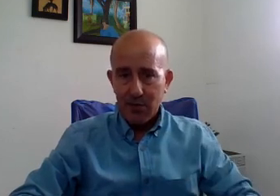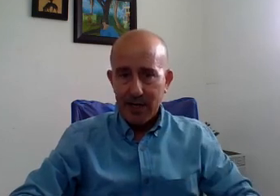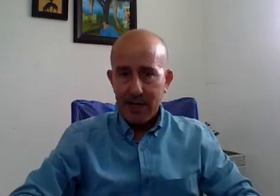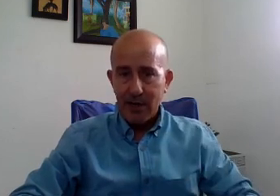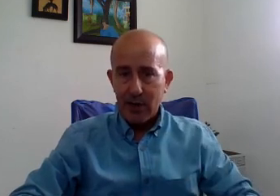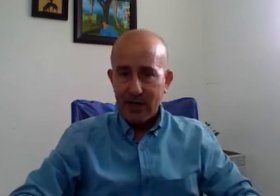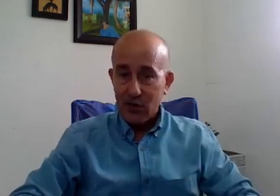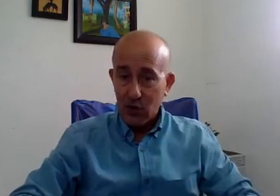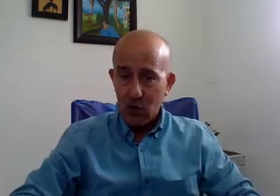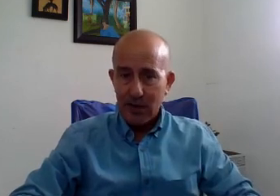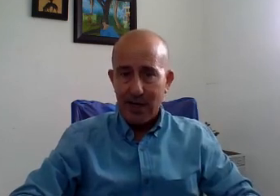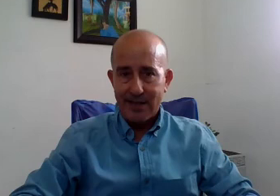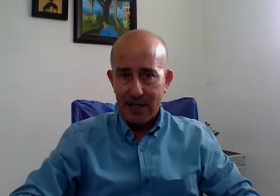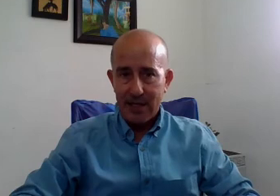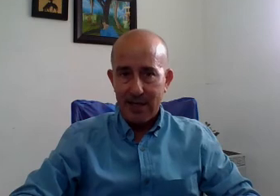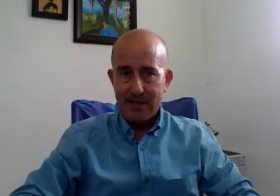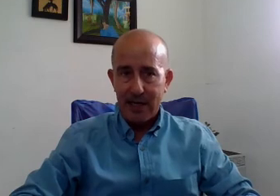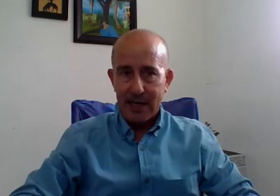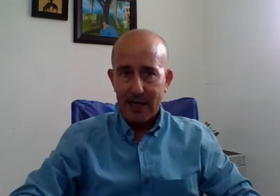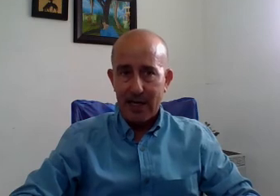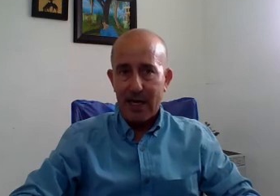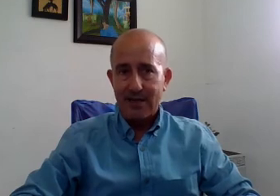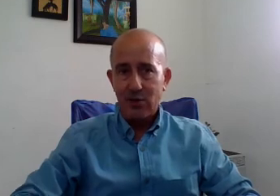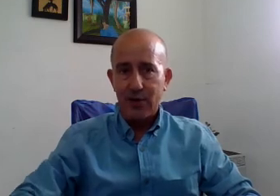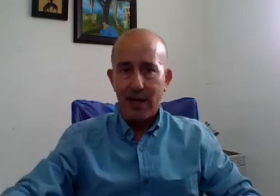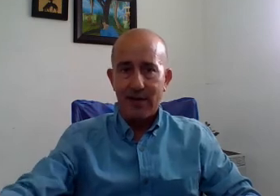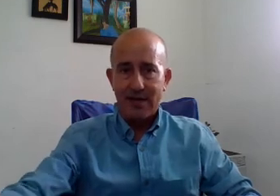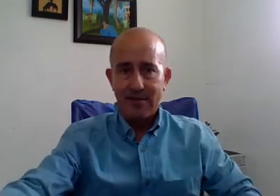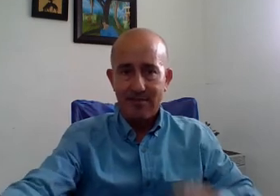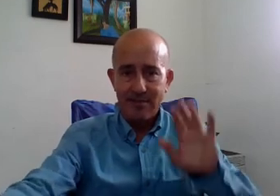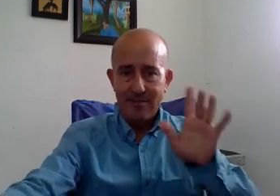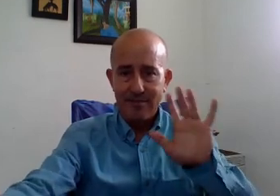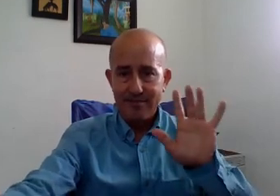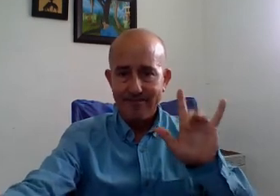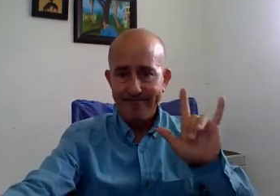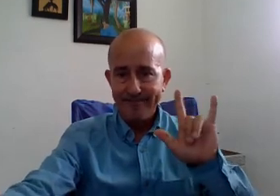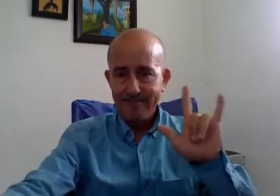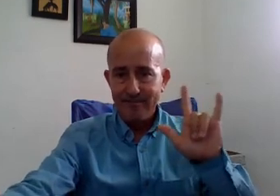hablando sobre lo que son las señas relacionadas. Gracias.